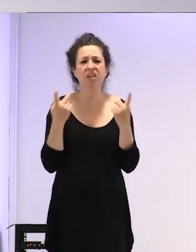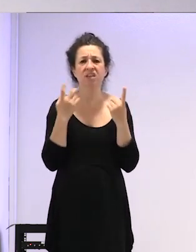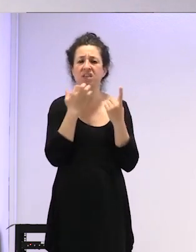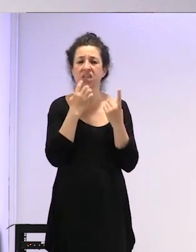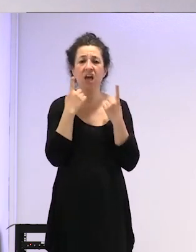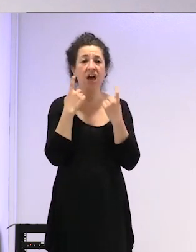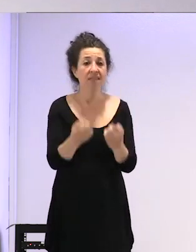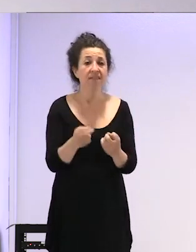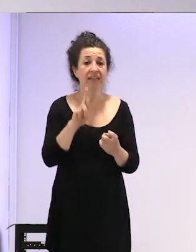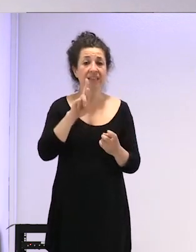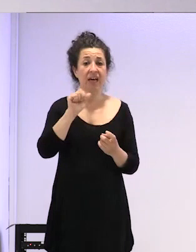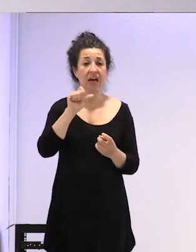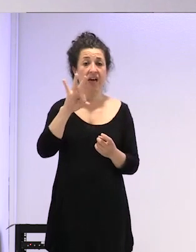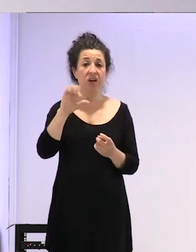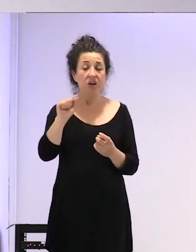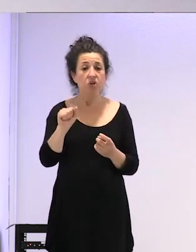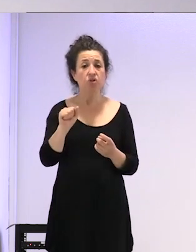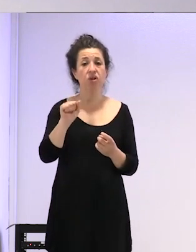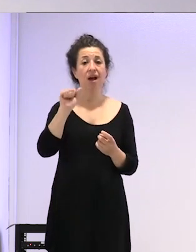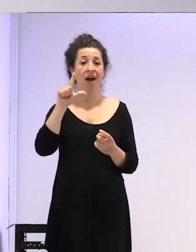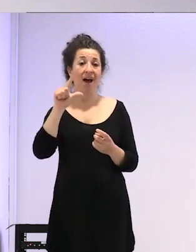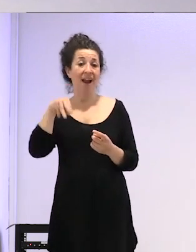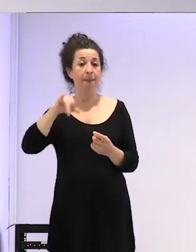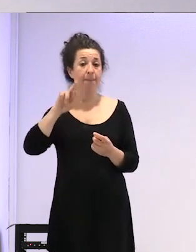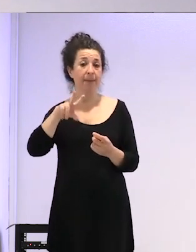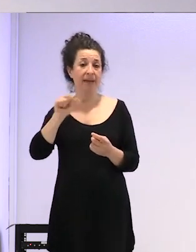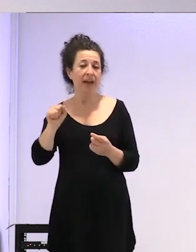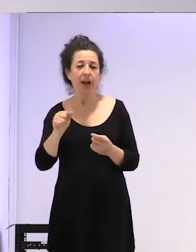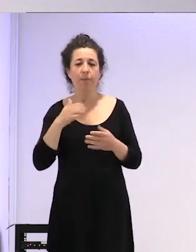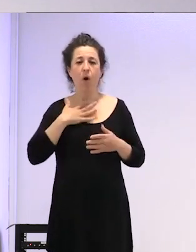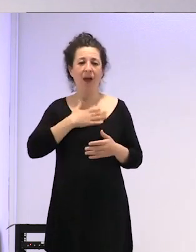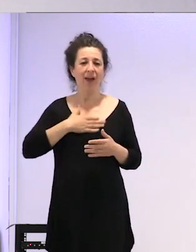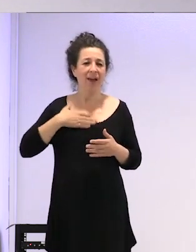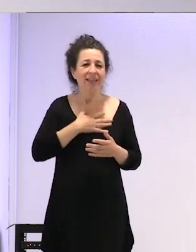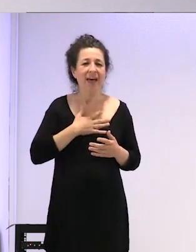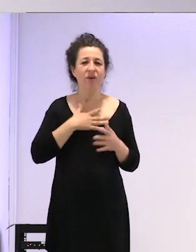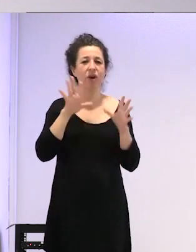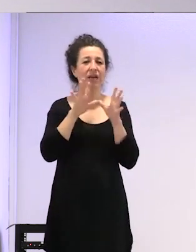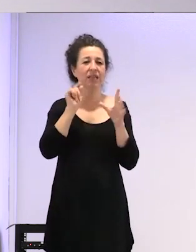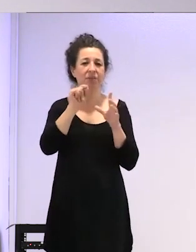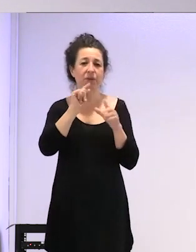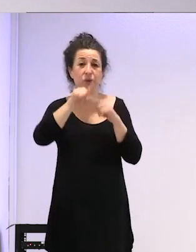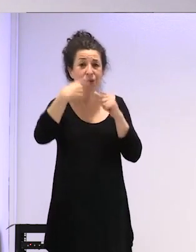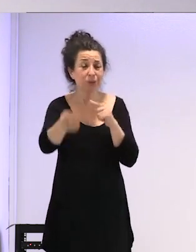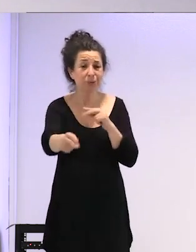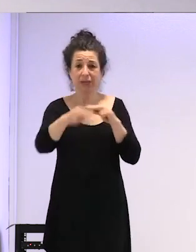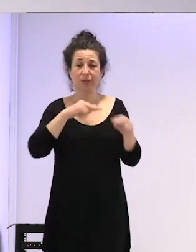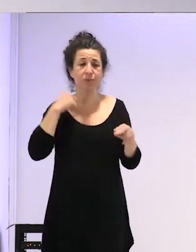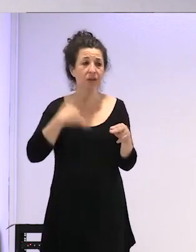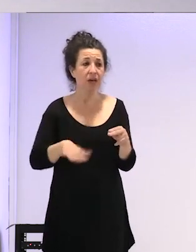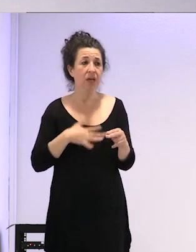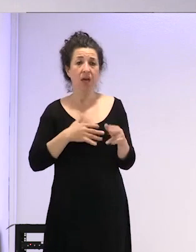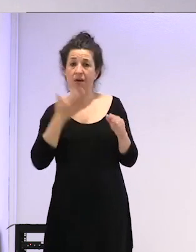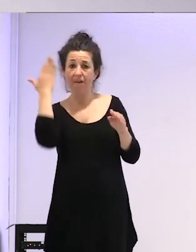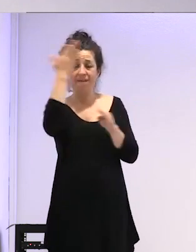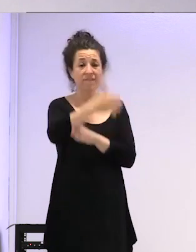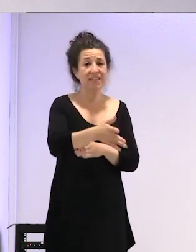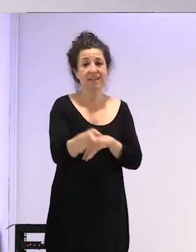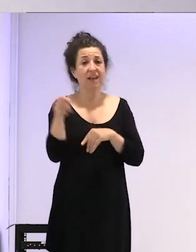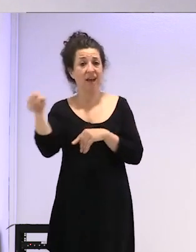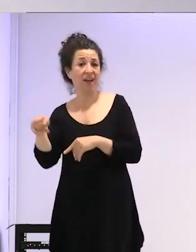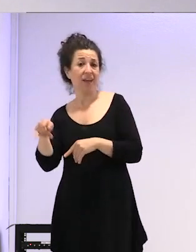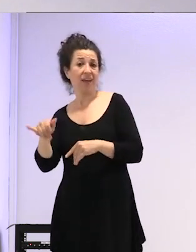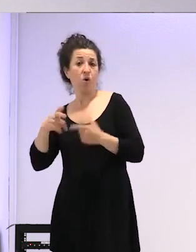Rosa Midal porque Rosa Midal es encantadora y además te responde a los 10 minutos de tu pregunta pues que vas allí y te escribes por culo a la de